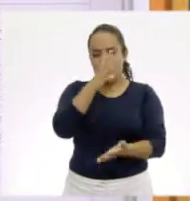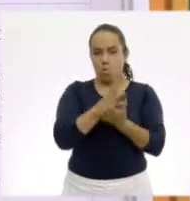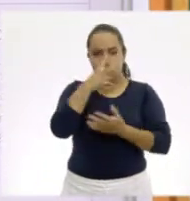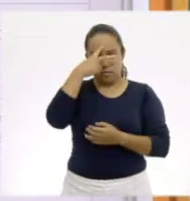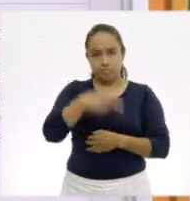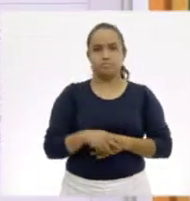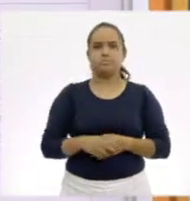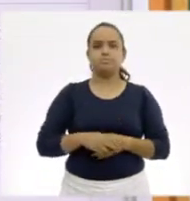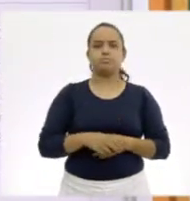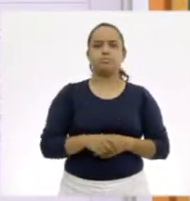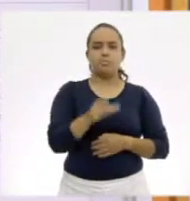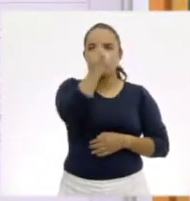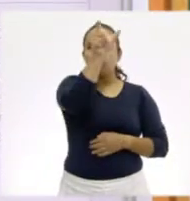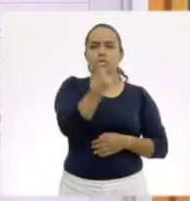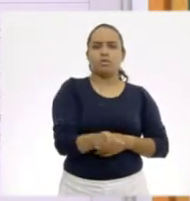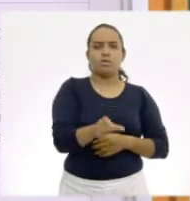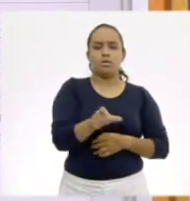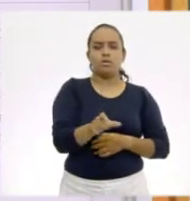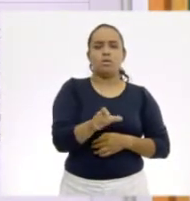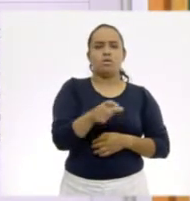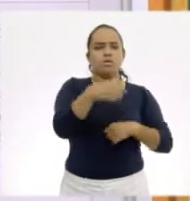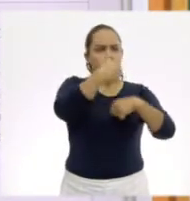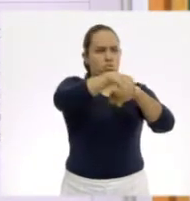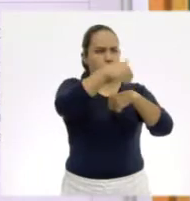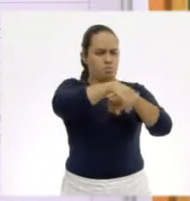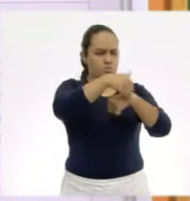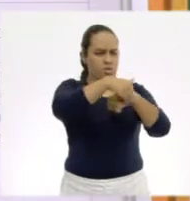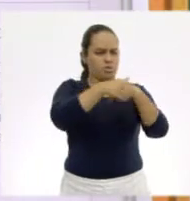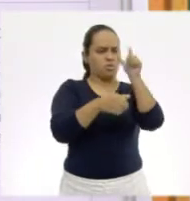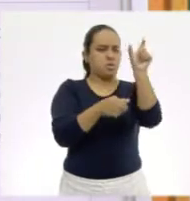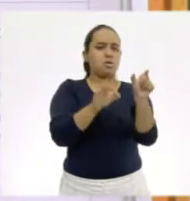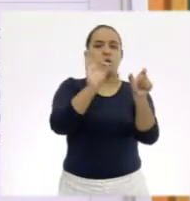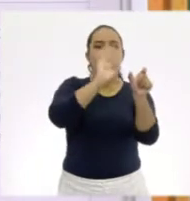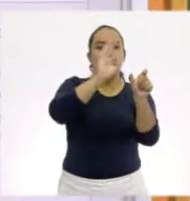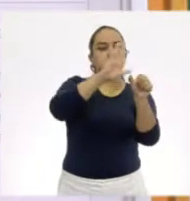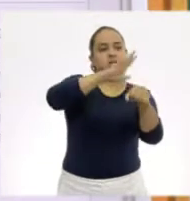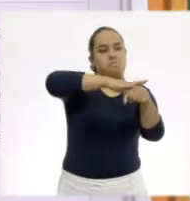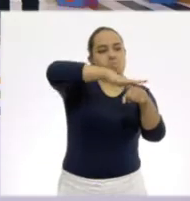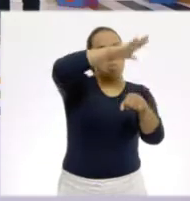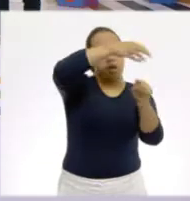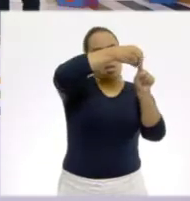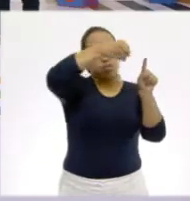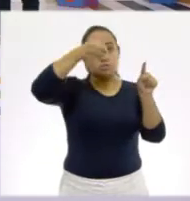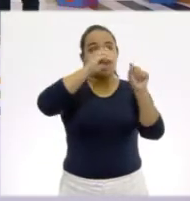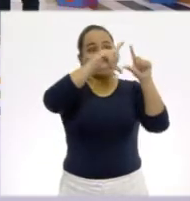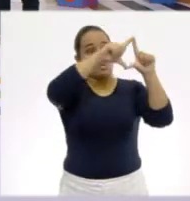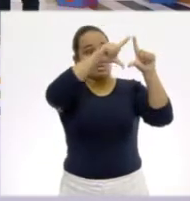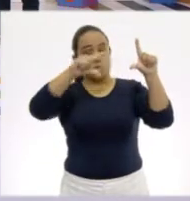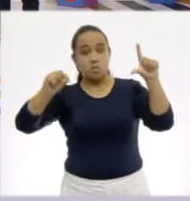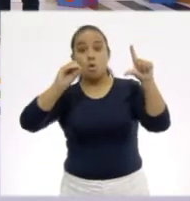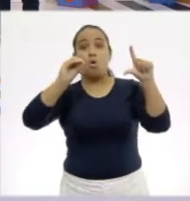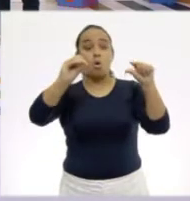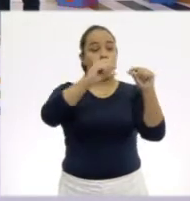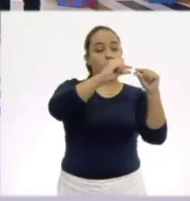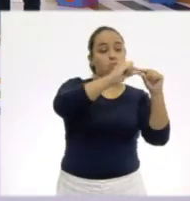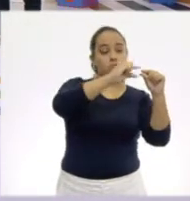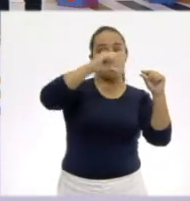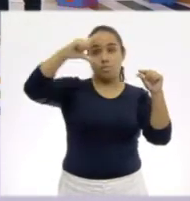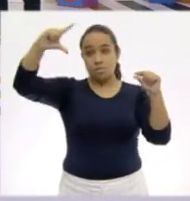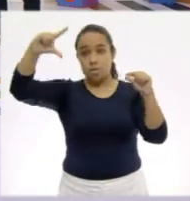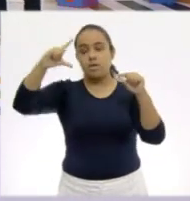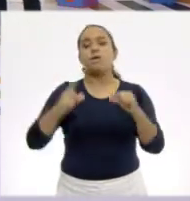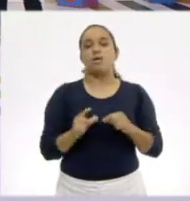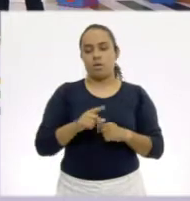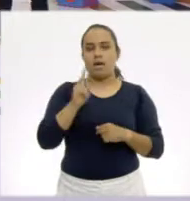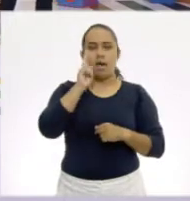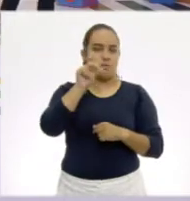En las columnas se encuentra el número. ¿Cómo que el número? Tal vez estén ordenadas de mayor a menor, de menor a mayor. Eso lo vamos a ver